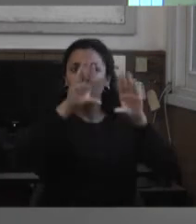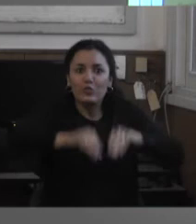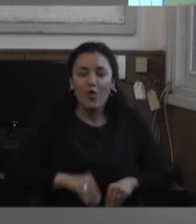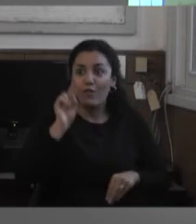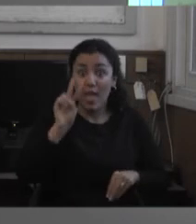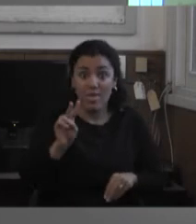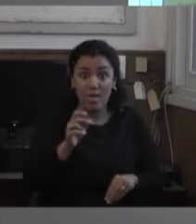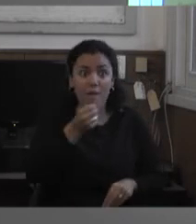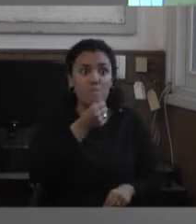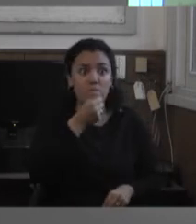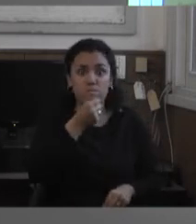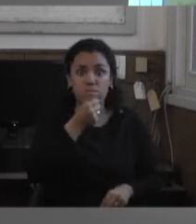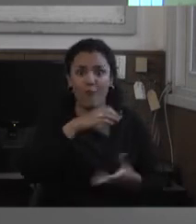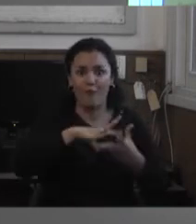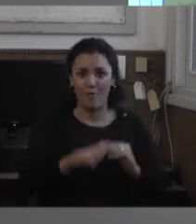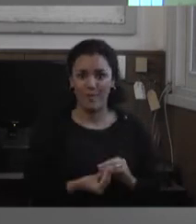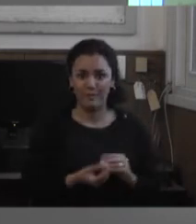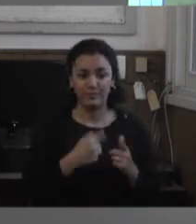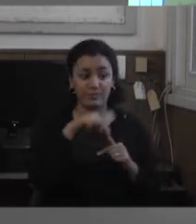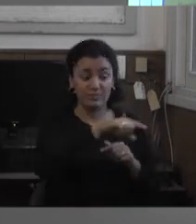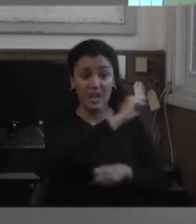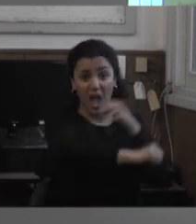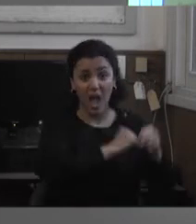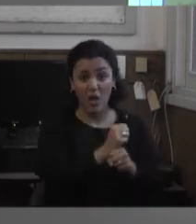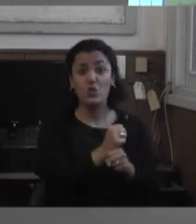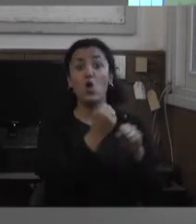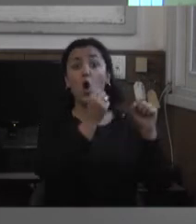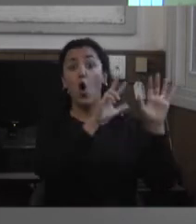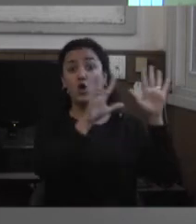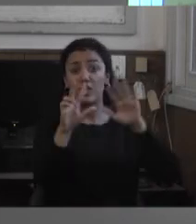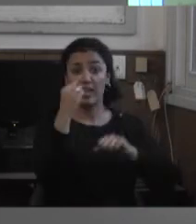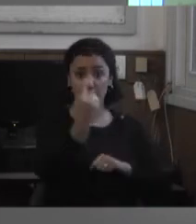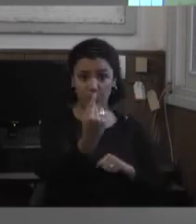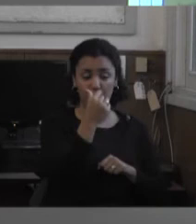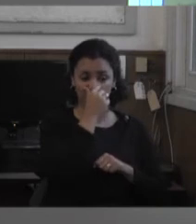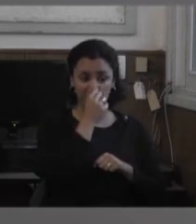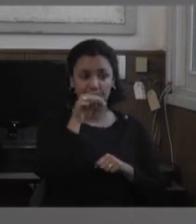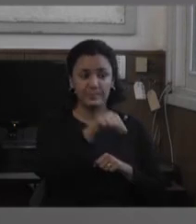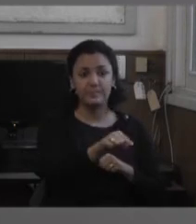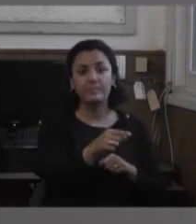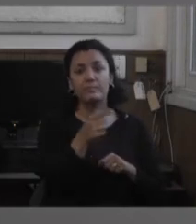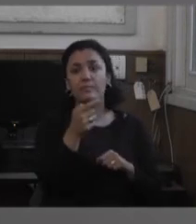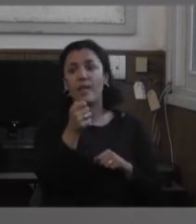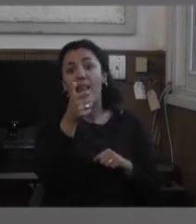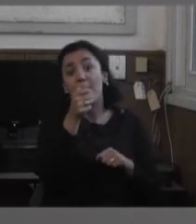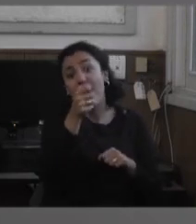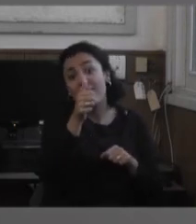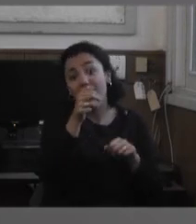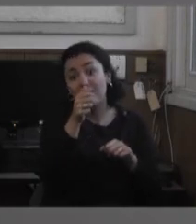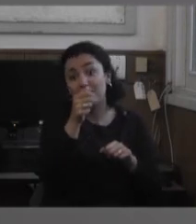esto fue en el año 81 la ciudad de La Plata ciudad chica más o menos las personas pasan por los mismos circuitos